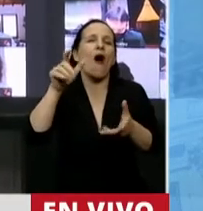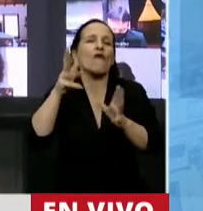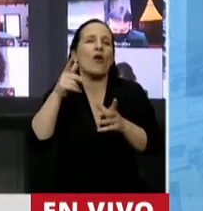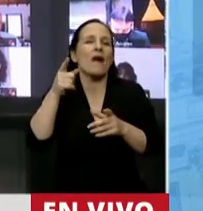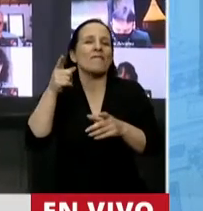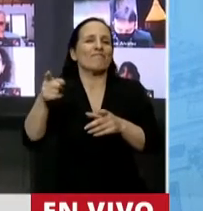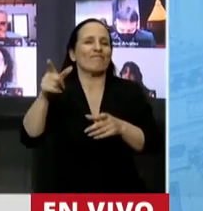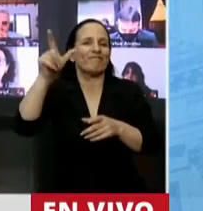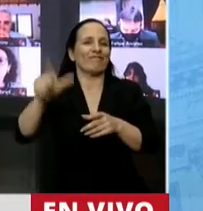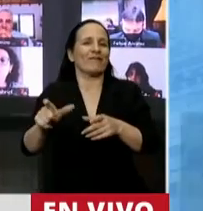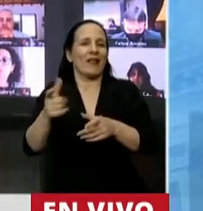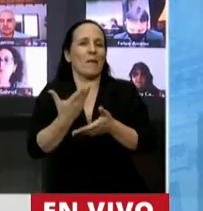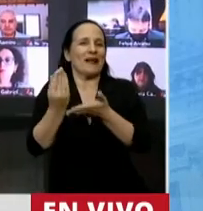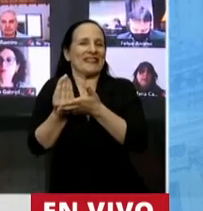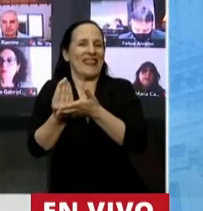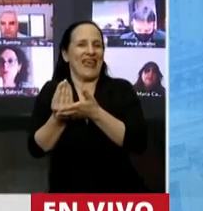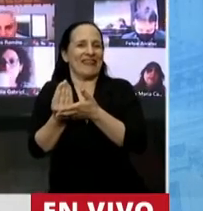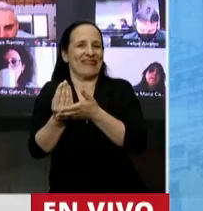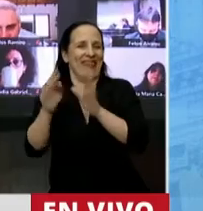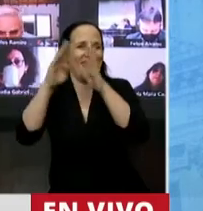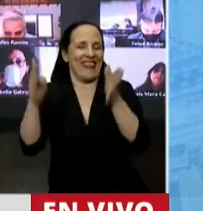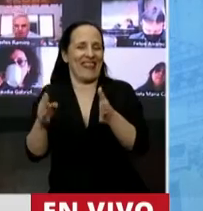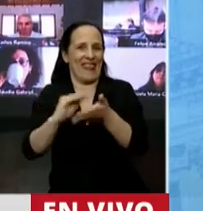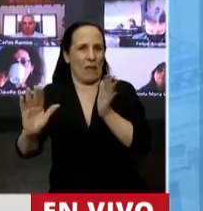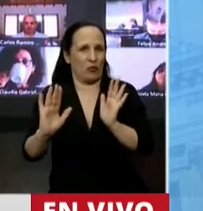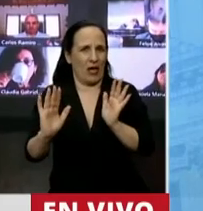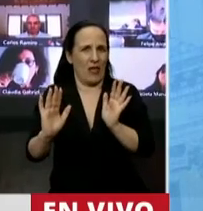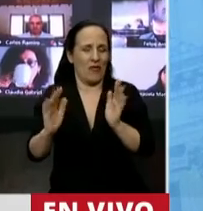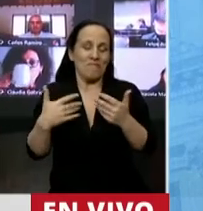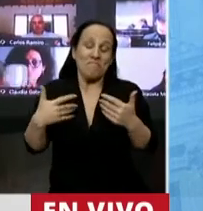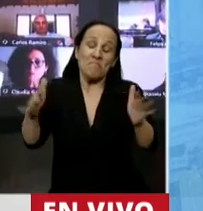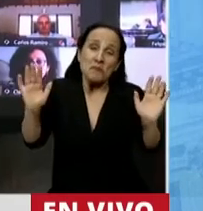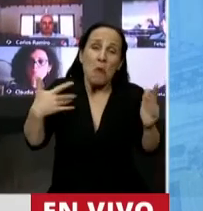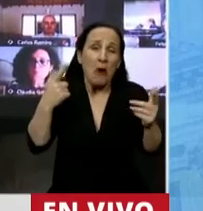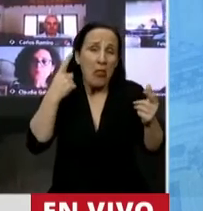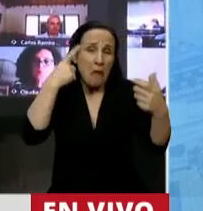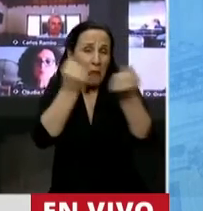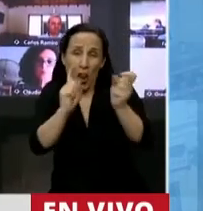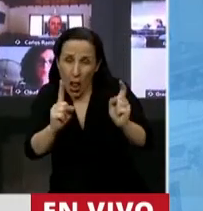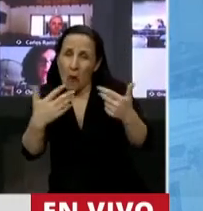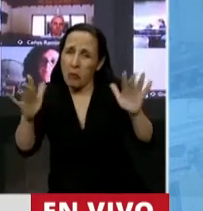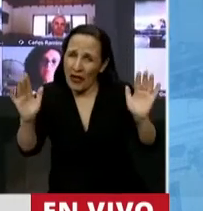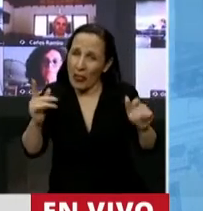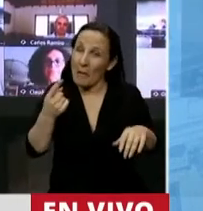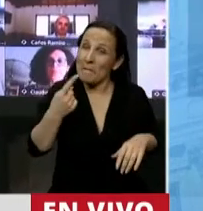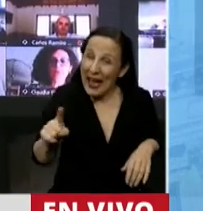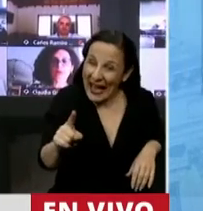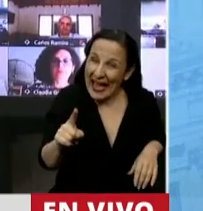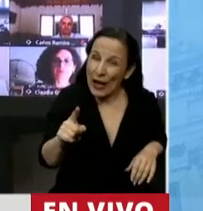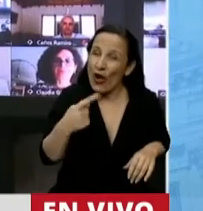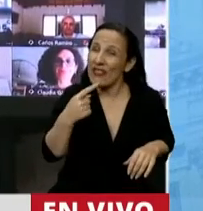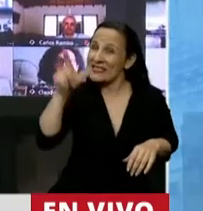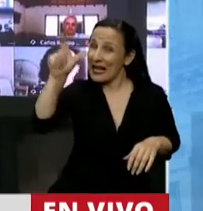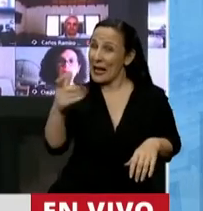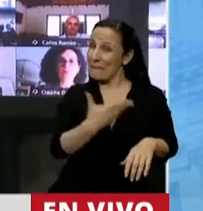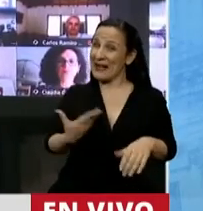Cámara de Diputados. Porque yo puedo tener diferencia con cualquier diputado o diputada, pero que aquí se diga que